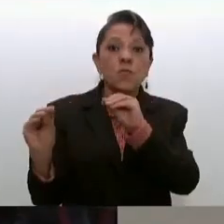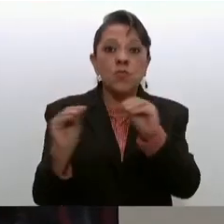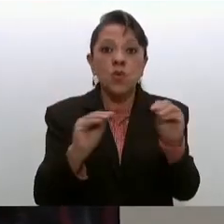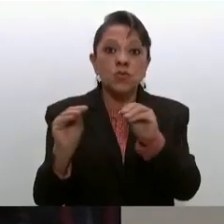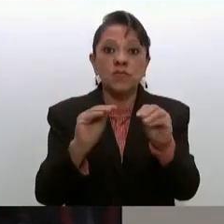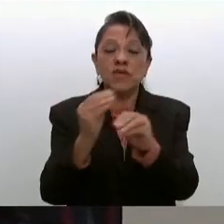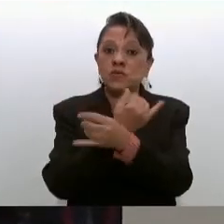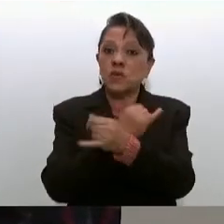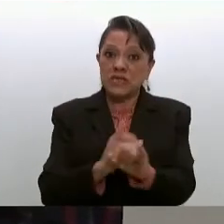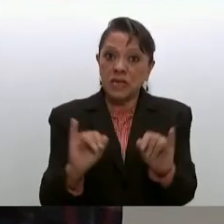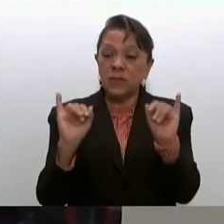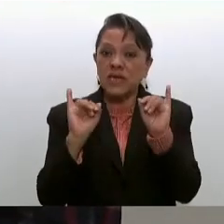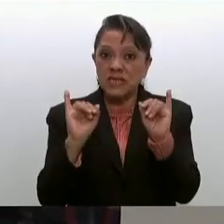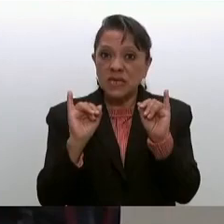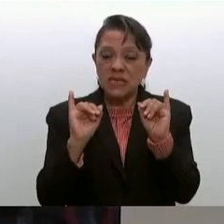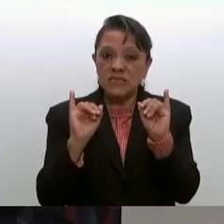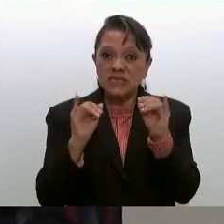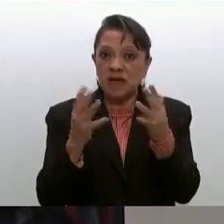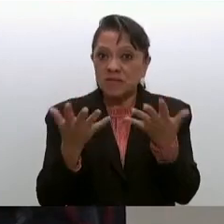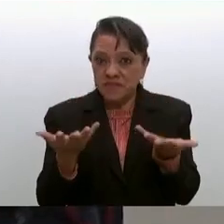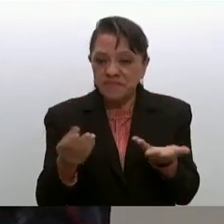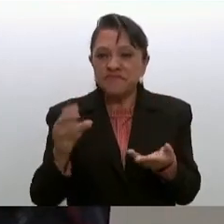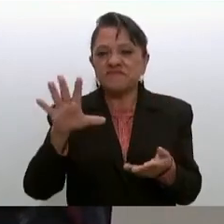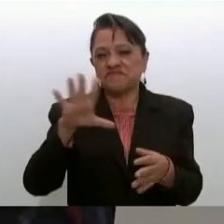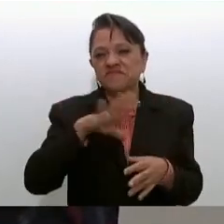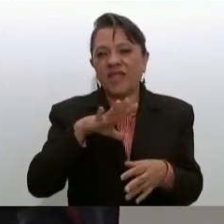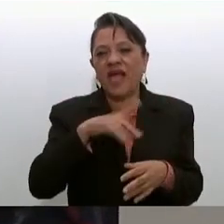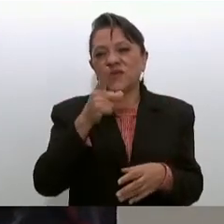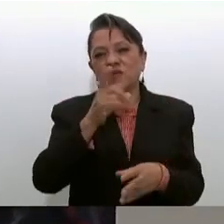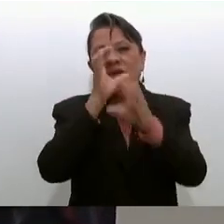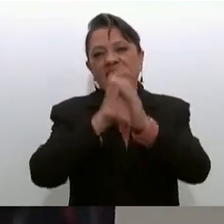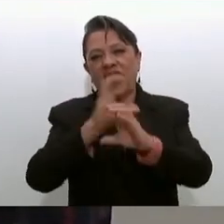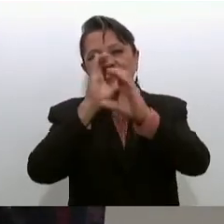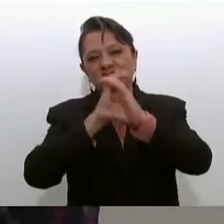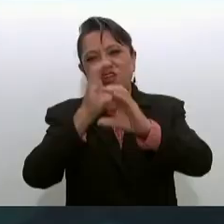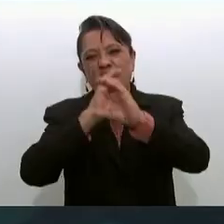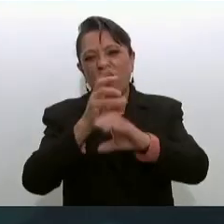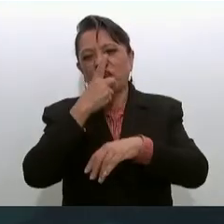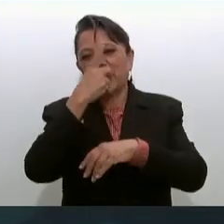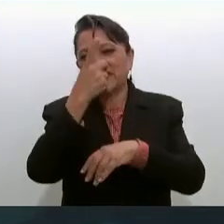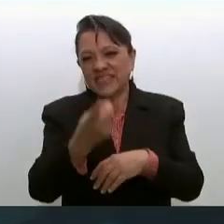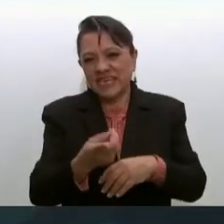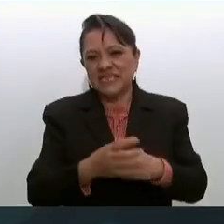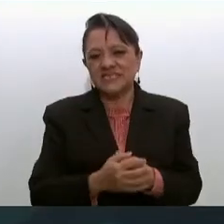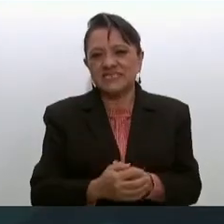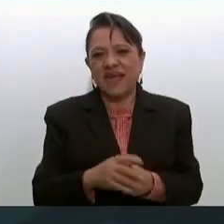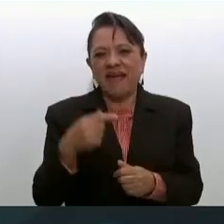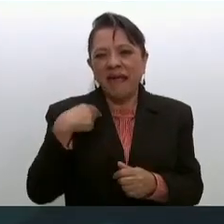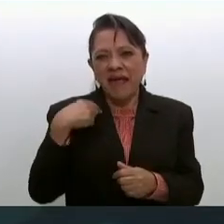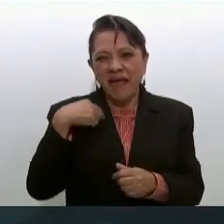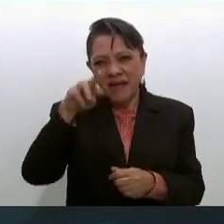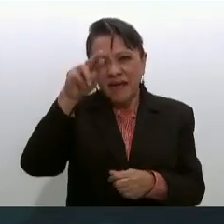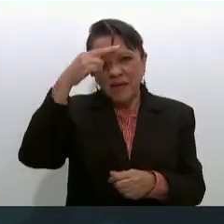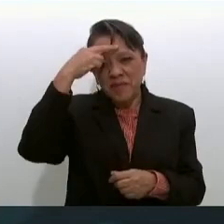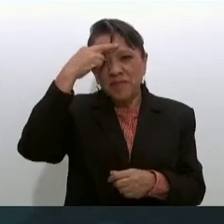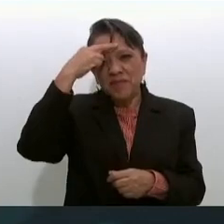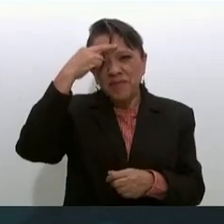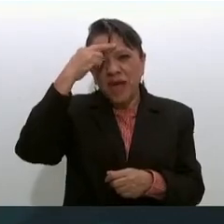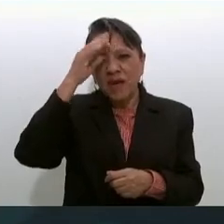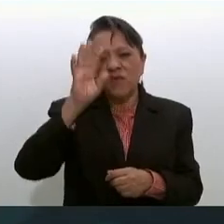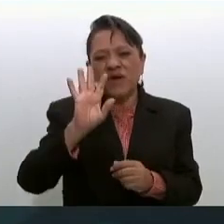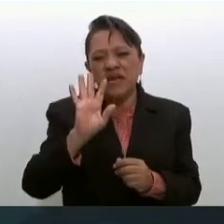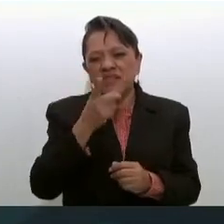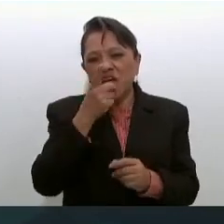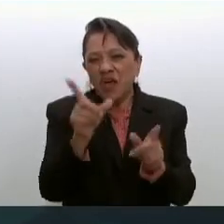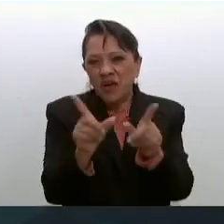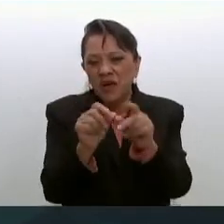independencia hay hasta una cancioncita que dice si me acuerdo hay un versito que dice